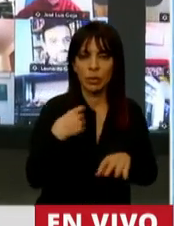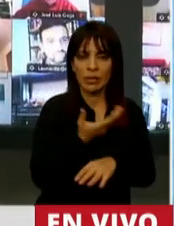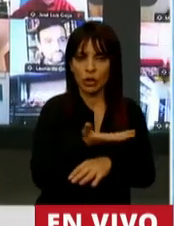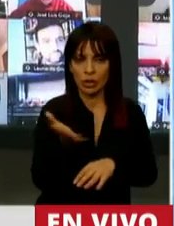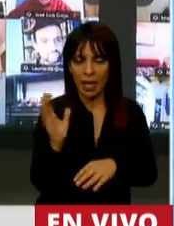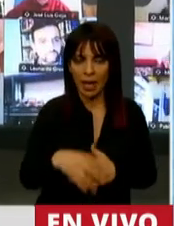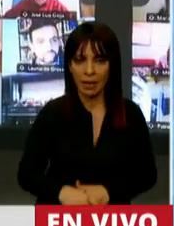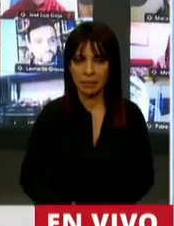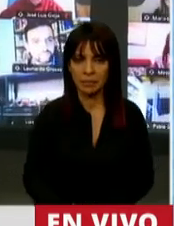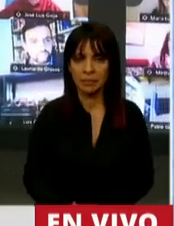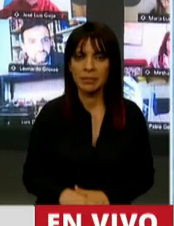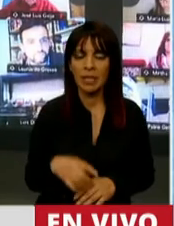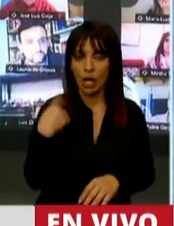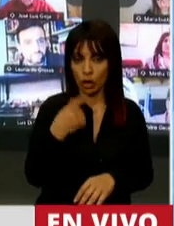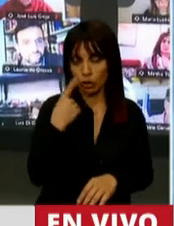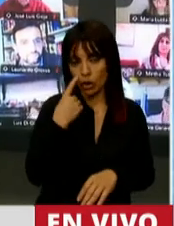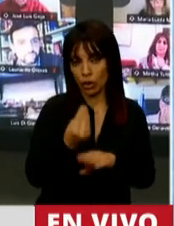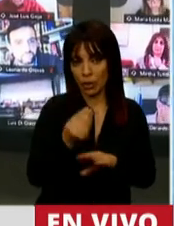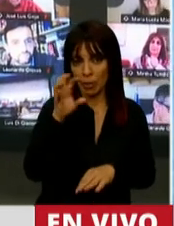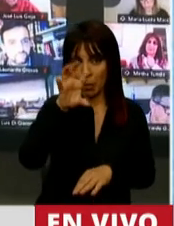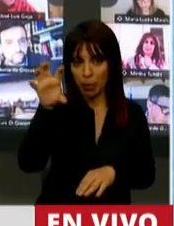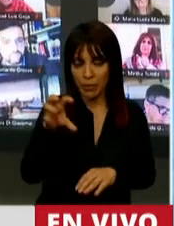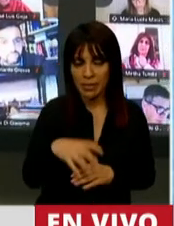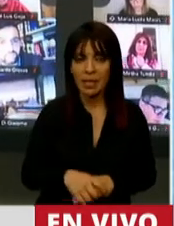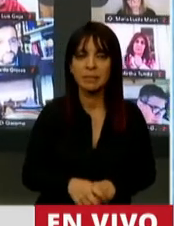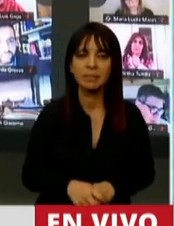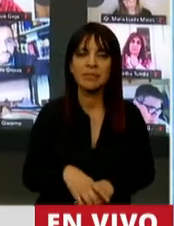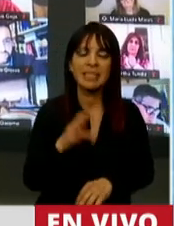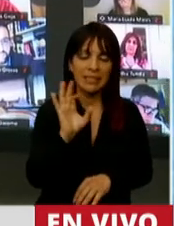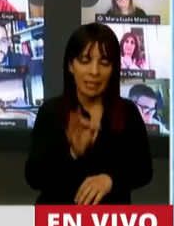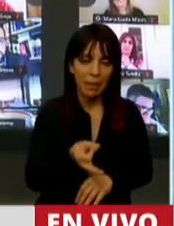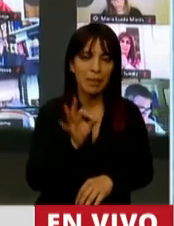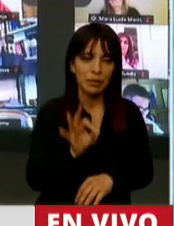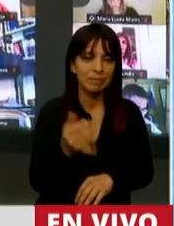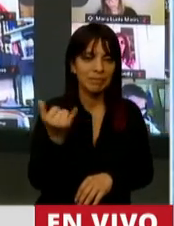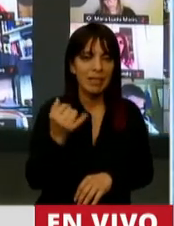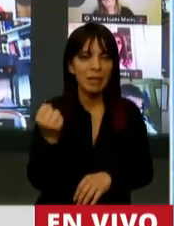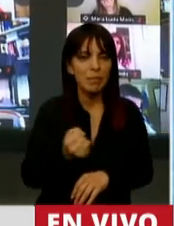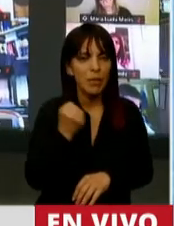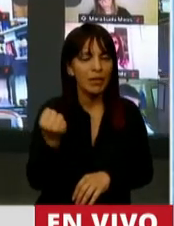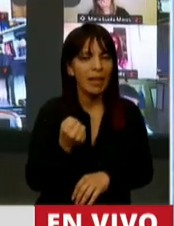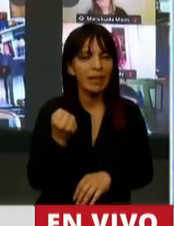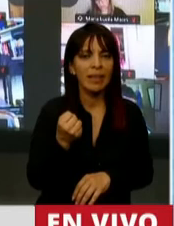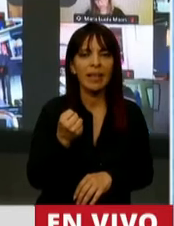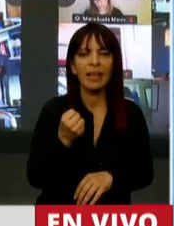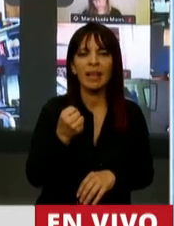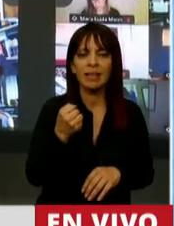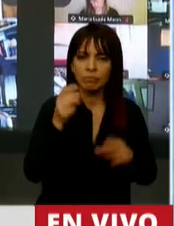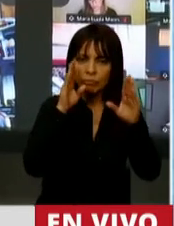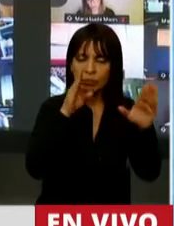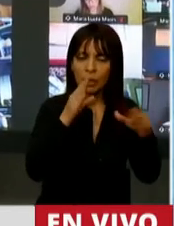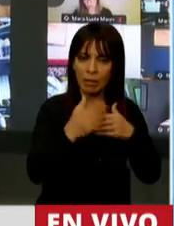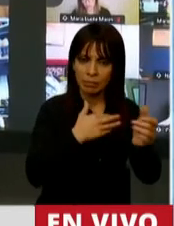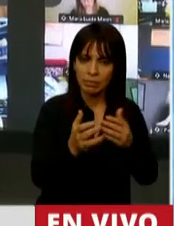productiva. Quienes venimos del interior, señor presidente, sabemos la importancia de lo que es apostar por una infraestructura